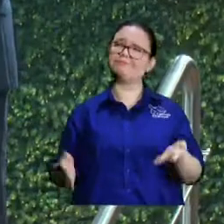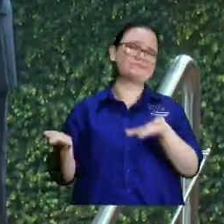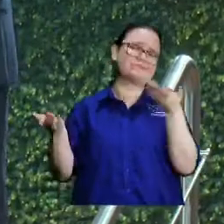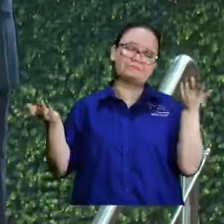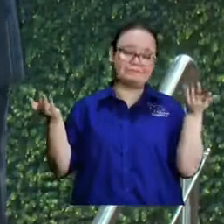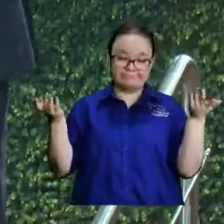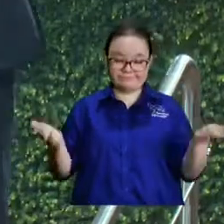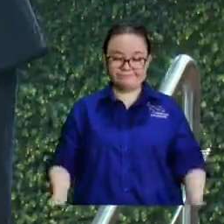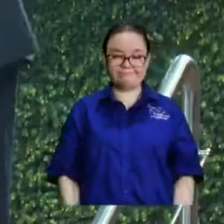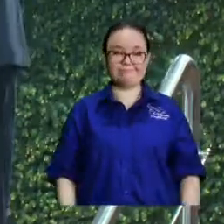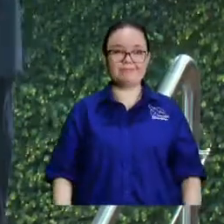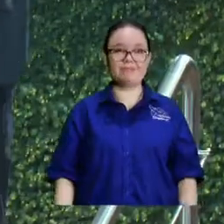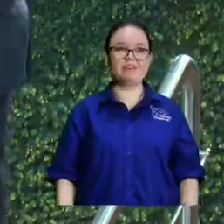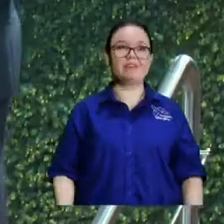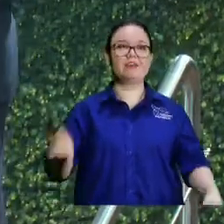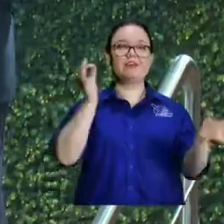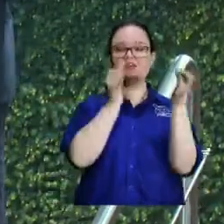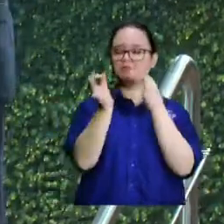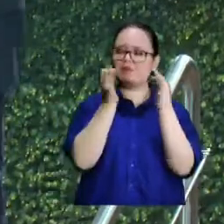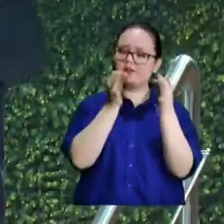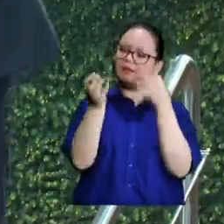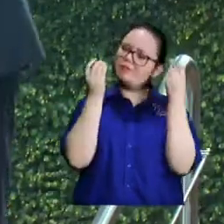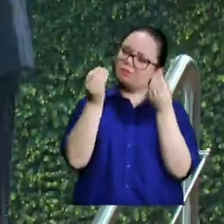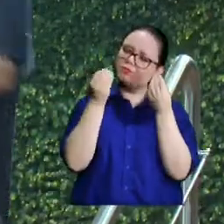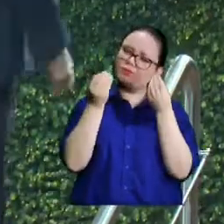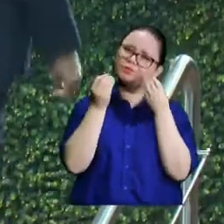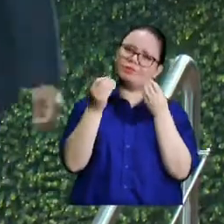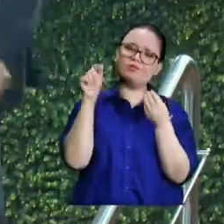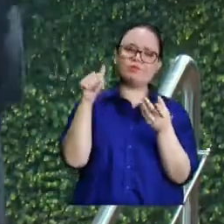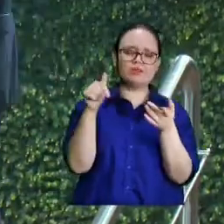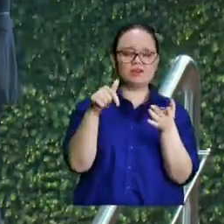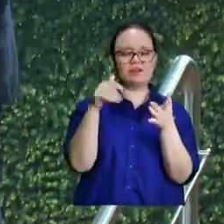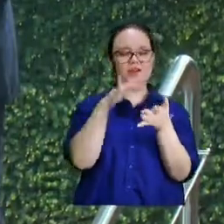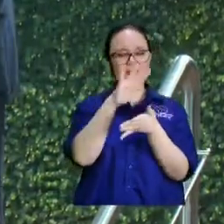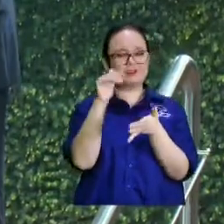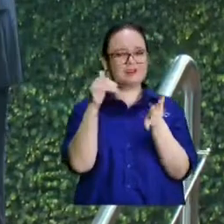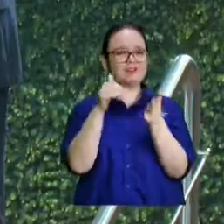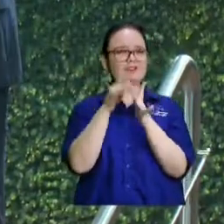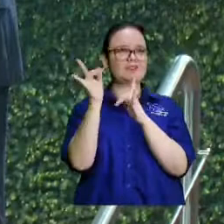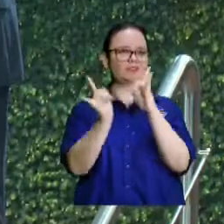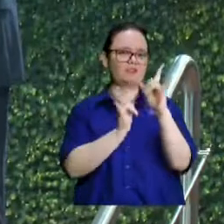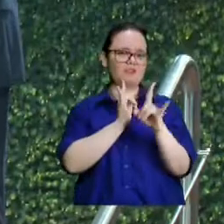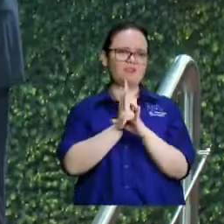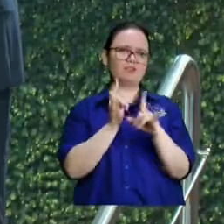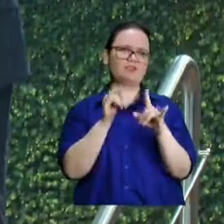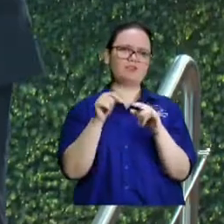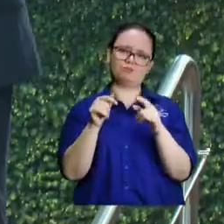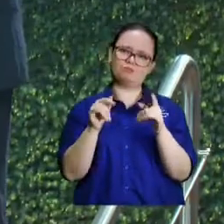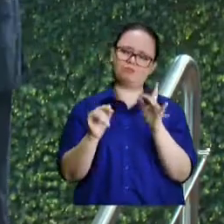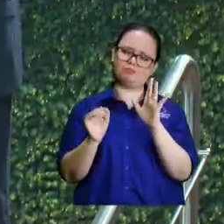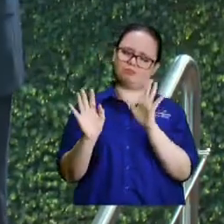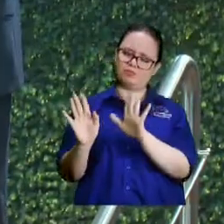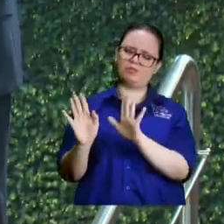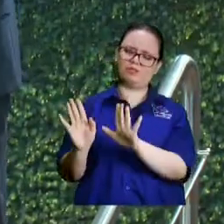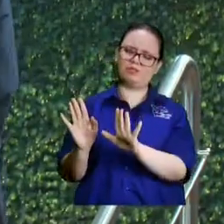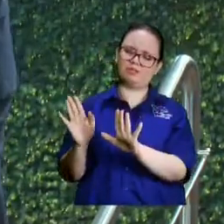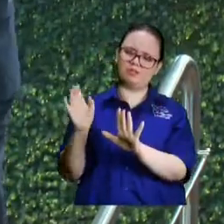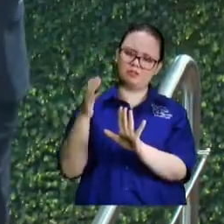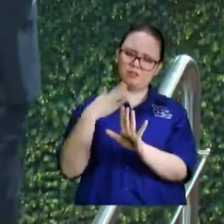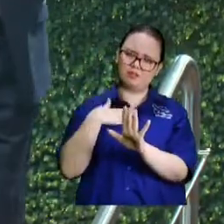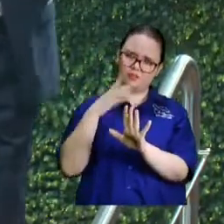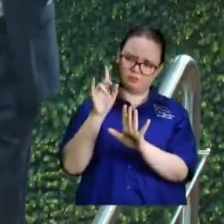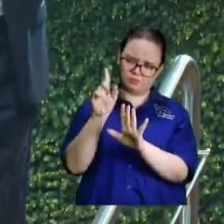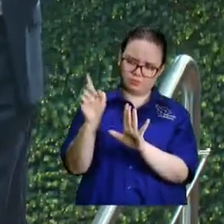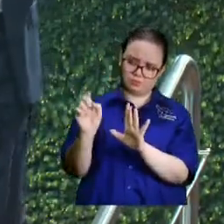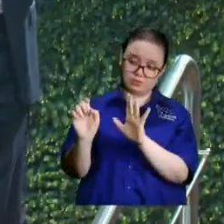pero es que no sé cuánto que somos el centro del universo que por aquí hasta que yo le dije mira tú me llamaste para pedirme